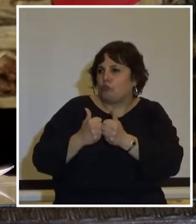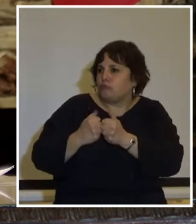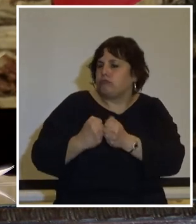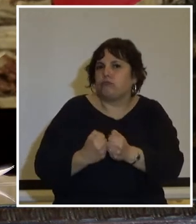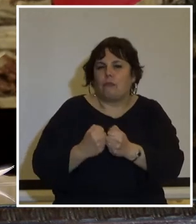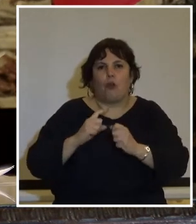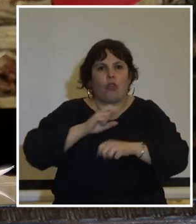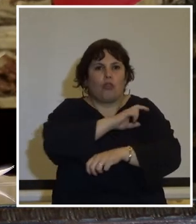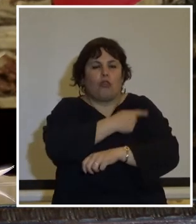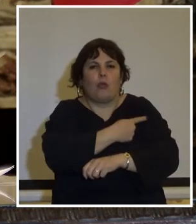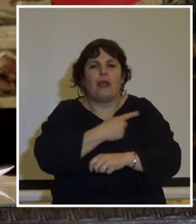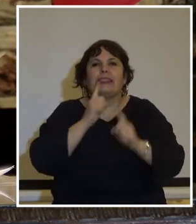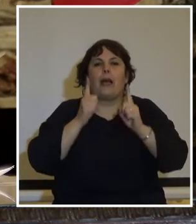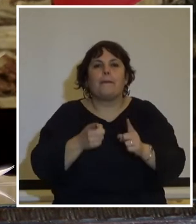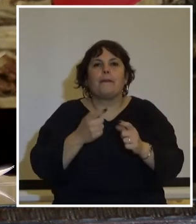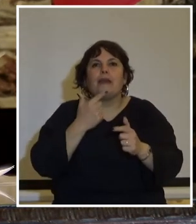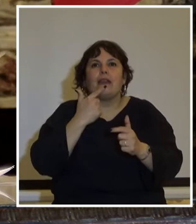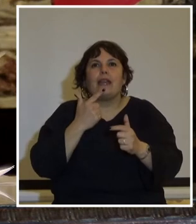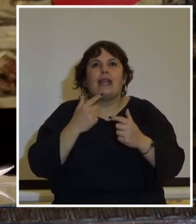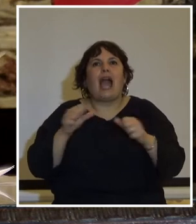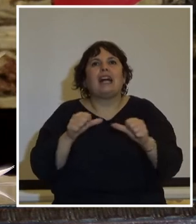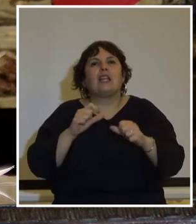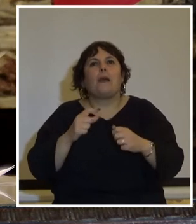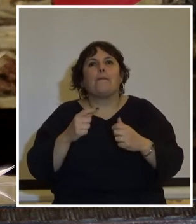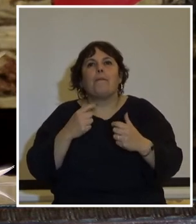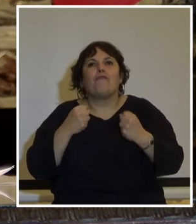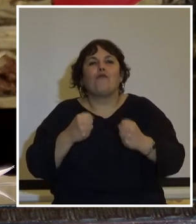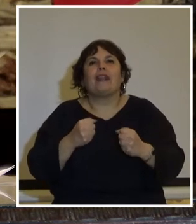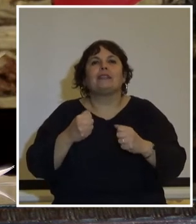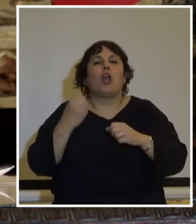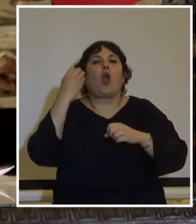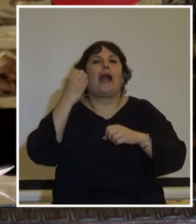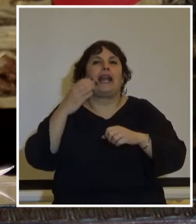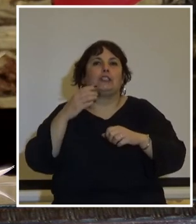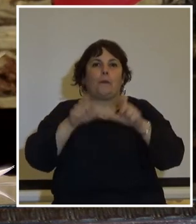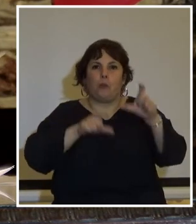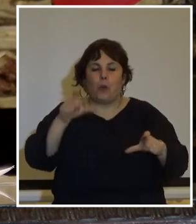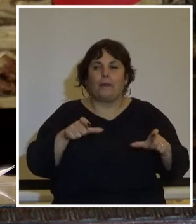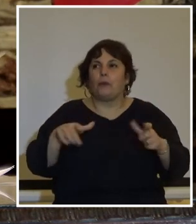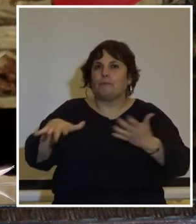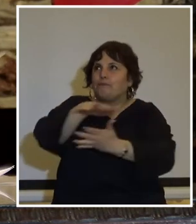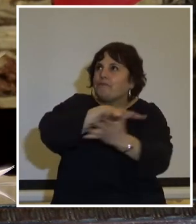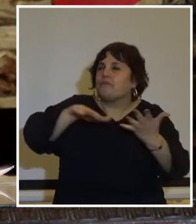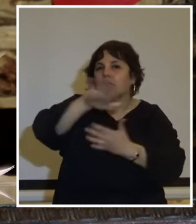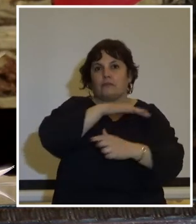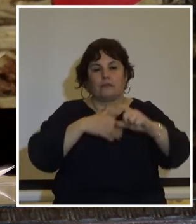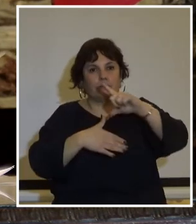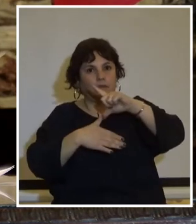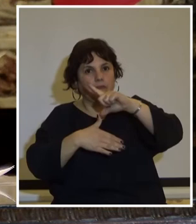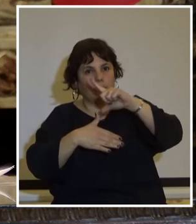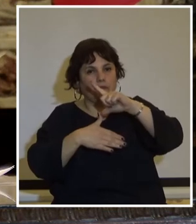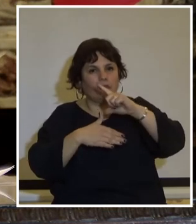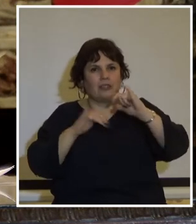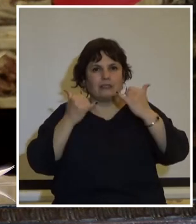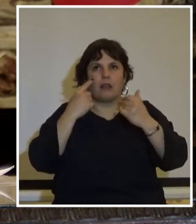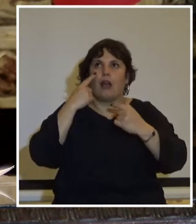uruguayos y su inserción consolidada en el Congreso del Pueblo en un panorama latinoamericano que tenía como